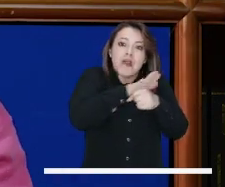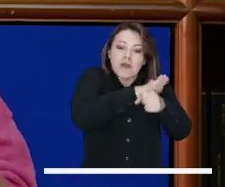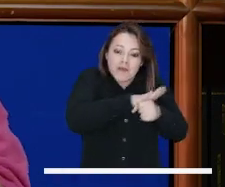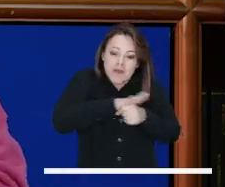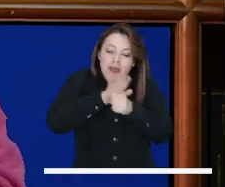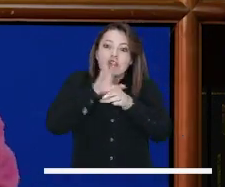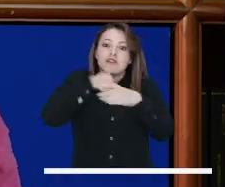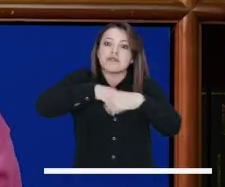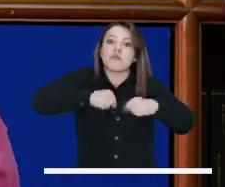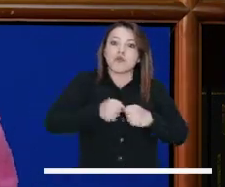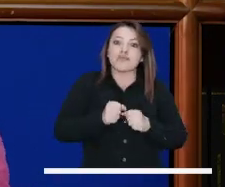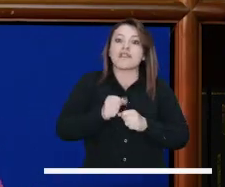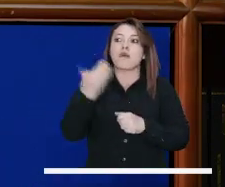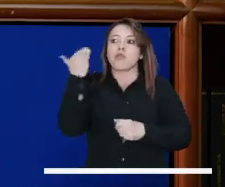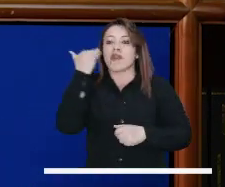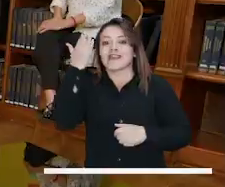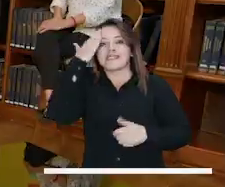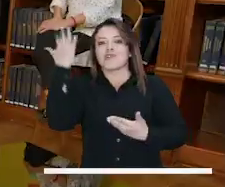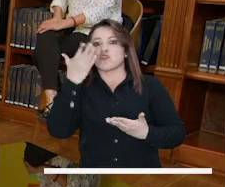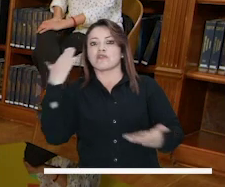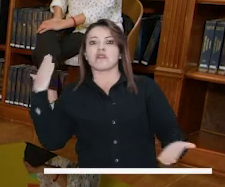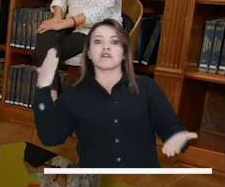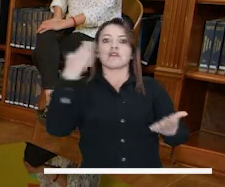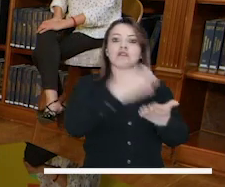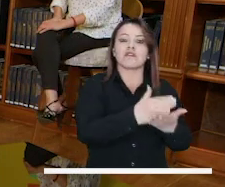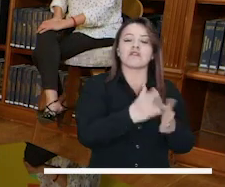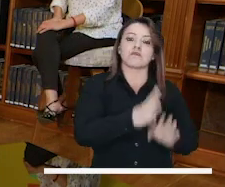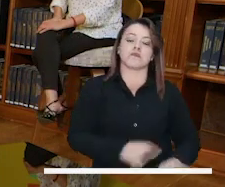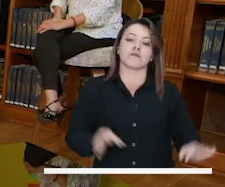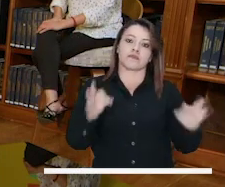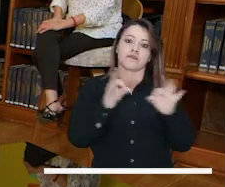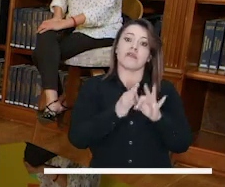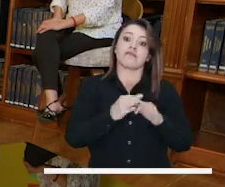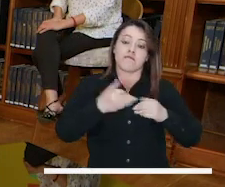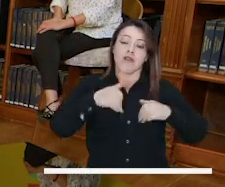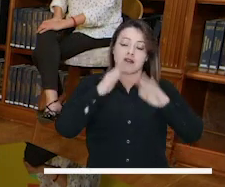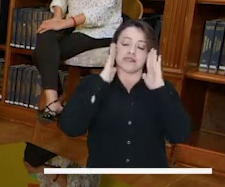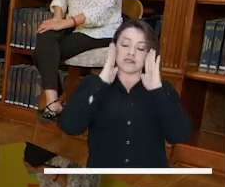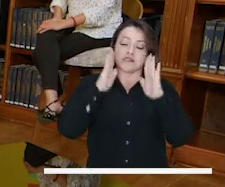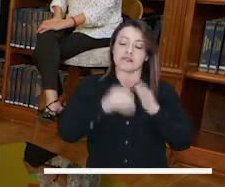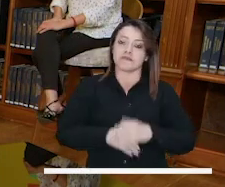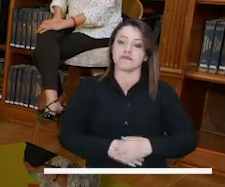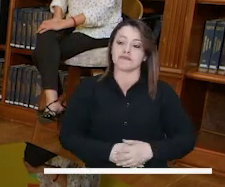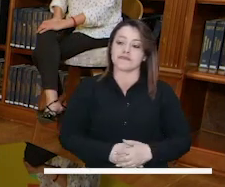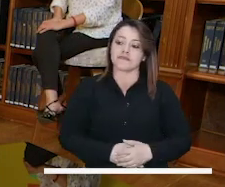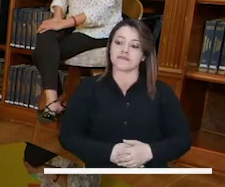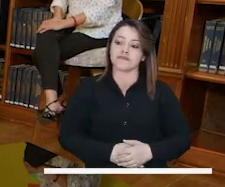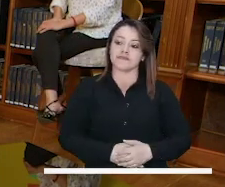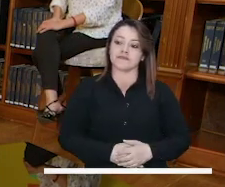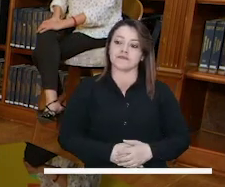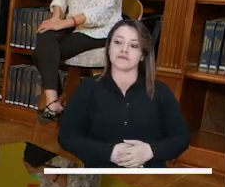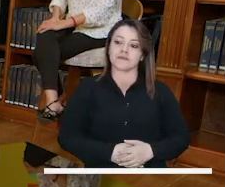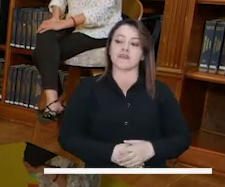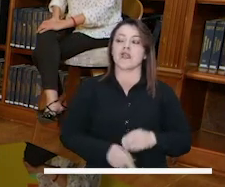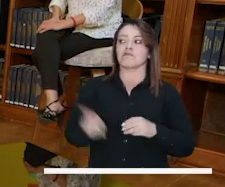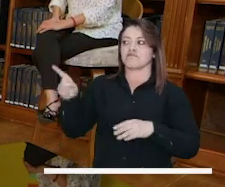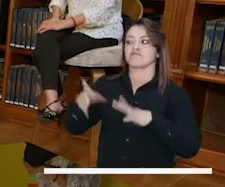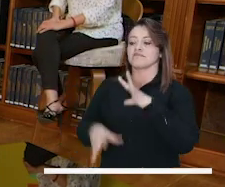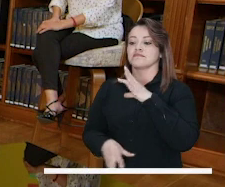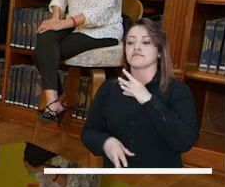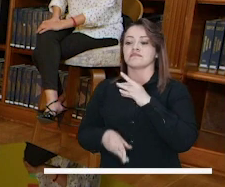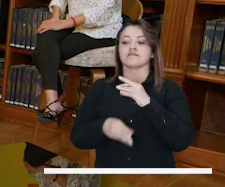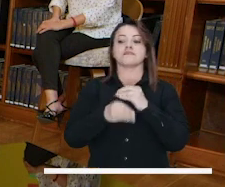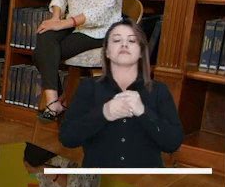necesitamos que en el barrio, en todos los barrios de Bogotá, las mujeres sepan a dónde acudir para la